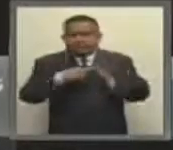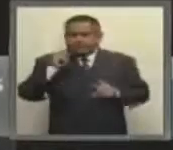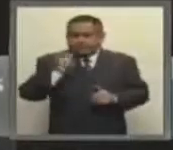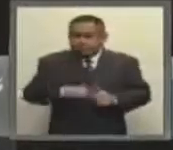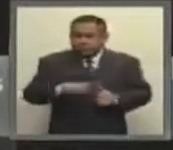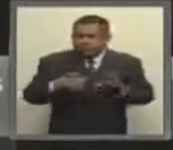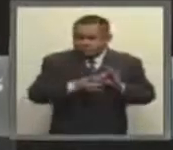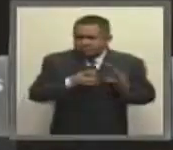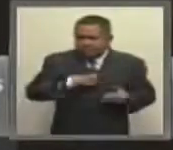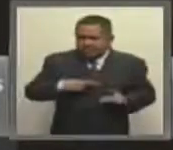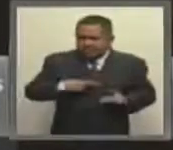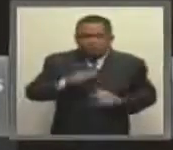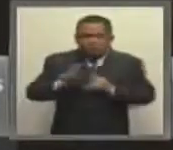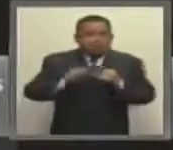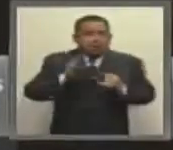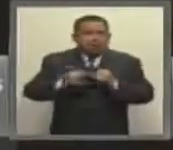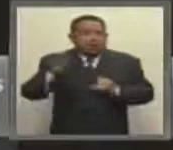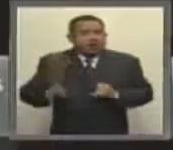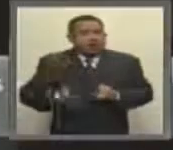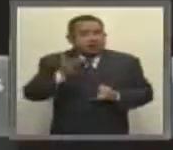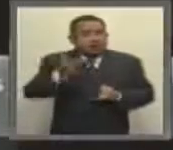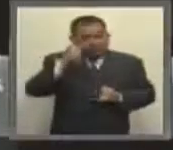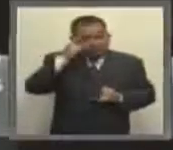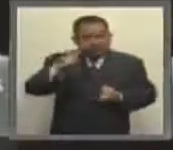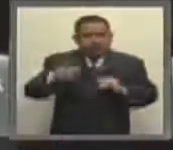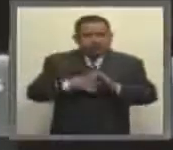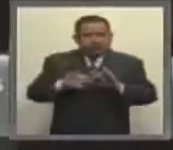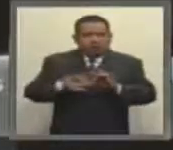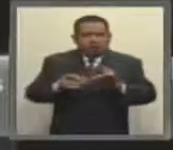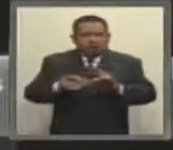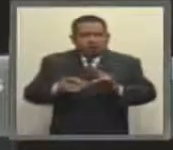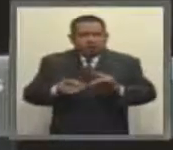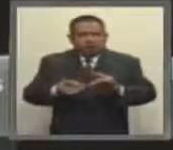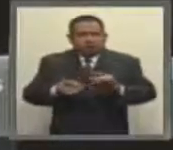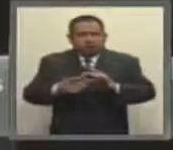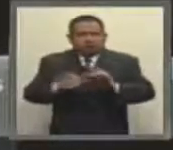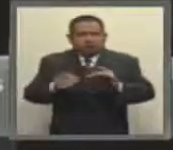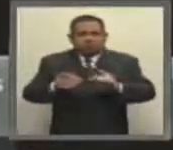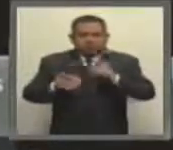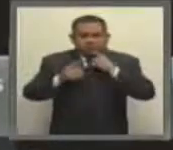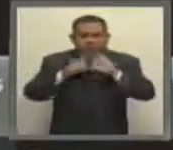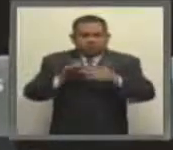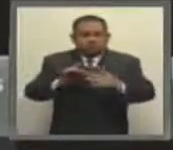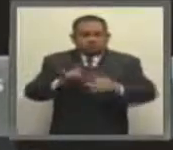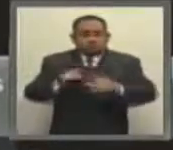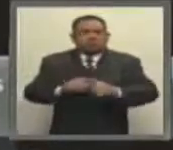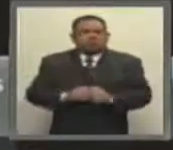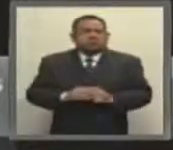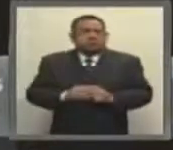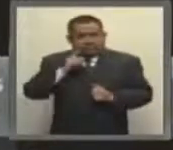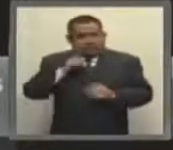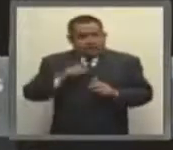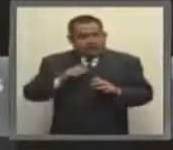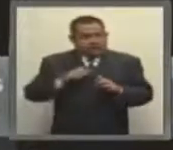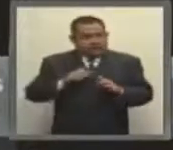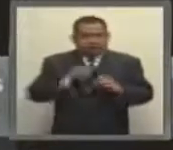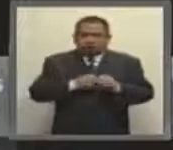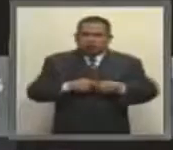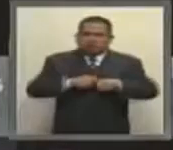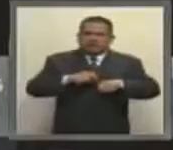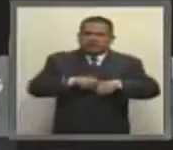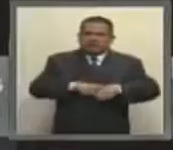Finalmente, se propone que se establezca expresamente, muy claro, que las comisiones que cobre la sociedad